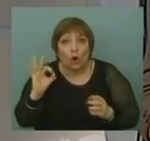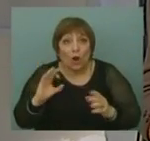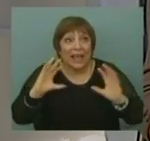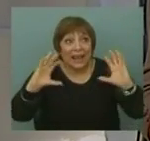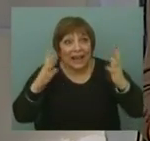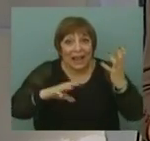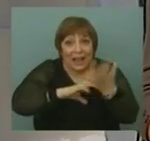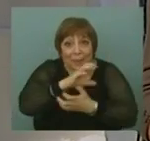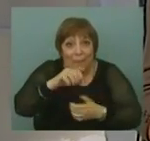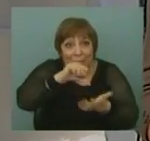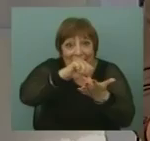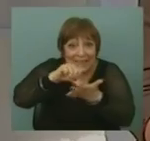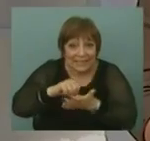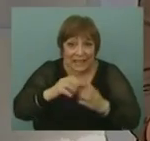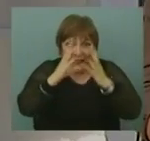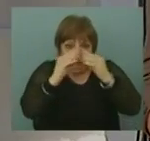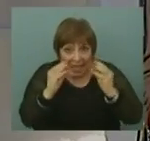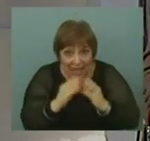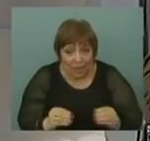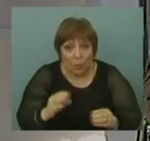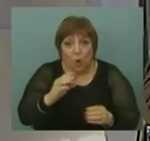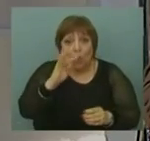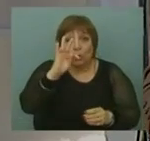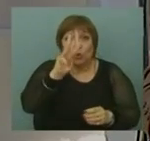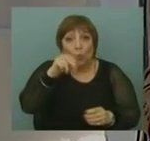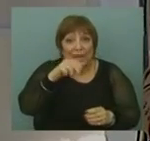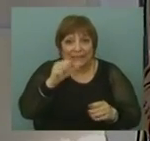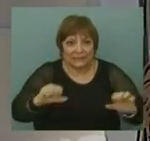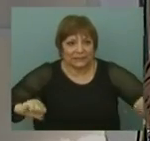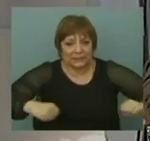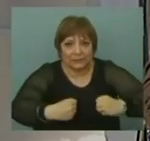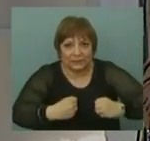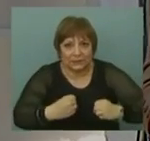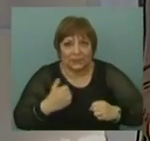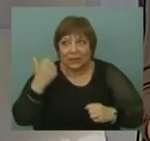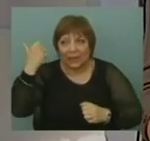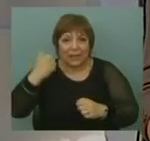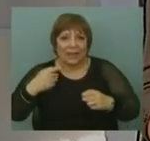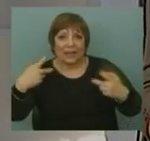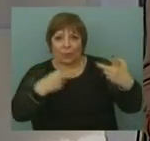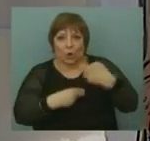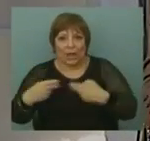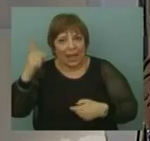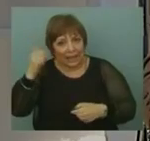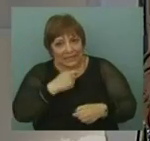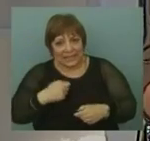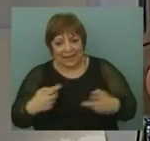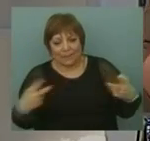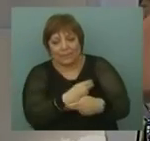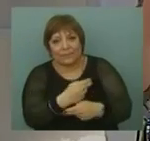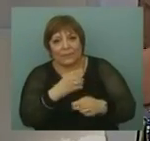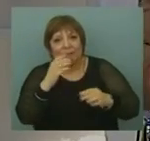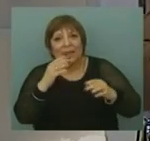revuelta en países árabes, en el Líbano o, por ejemplo, en Túnez, era rápidamente bloqueado en Internet para que las personas no pudieran acceder a esa información